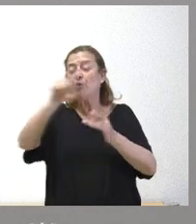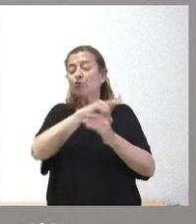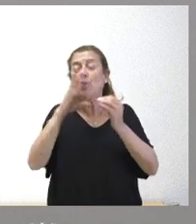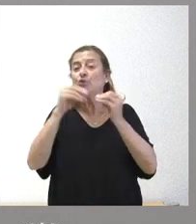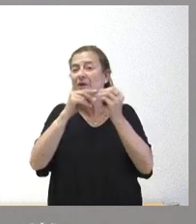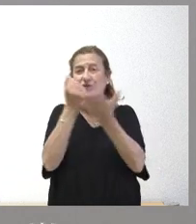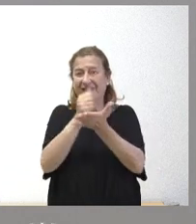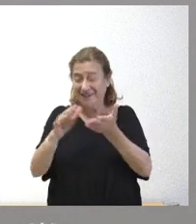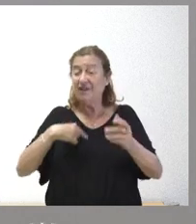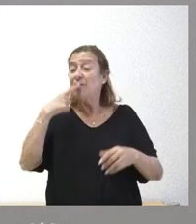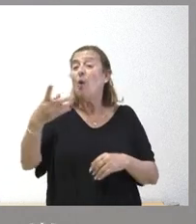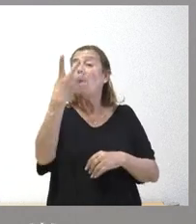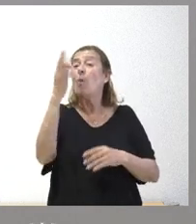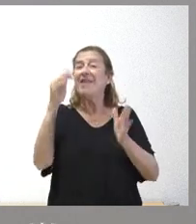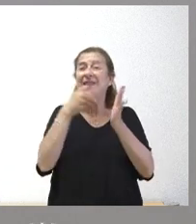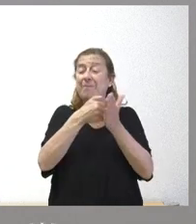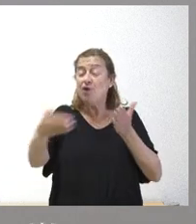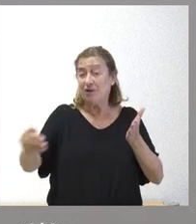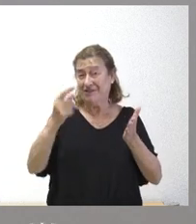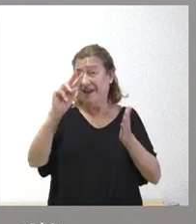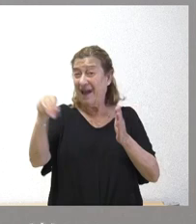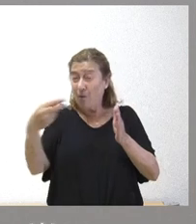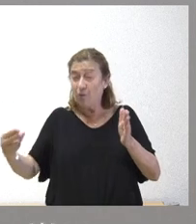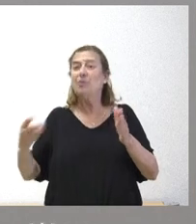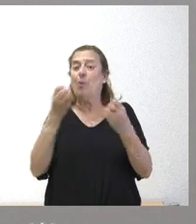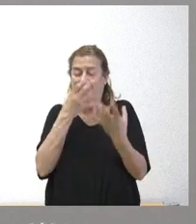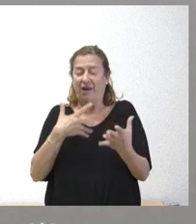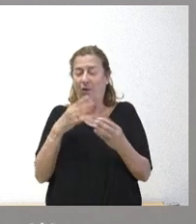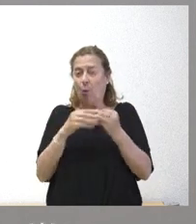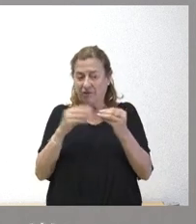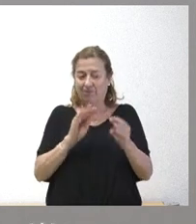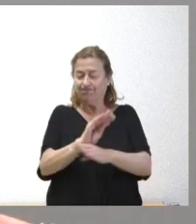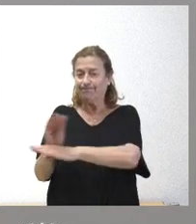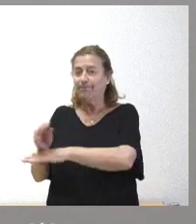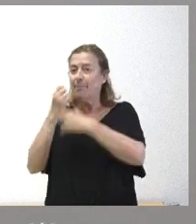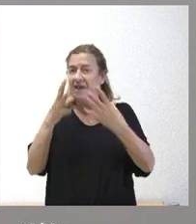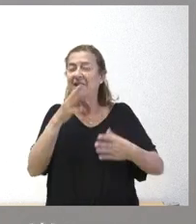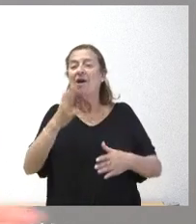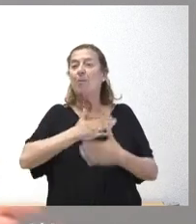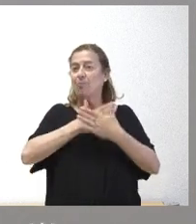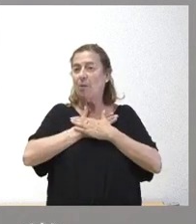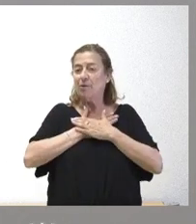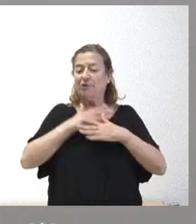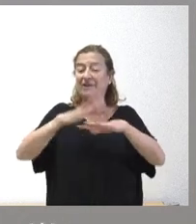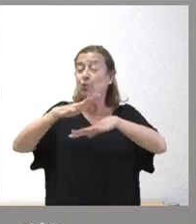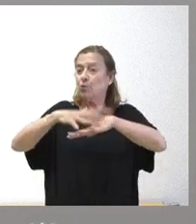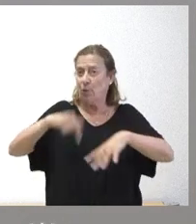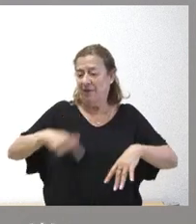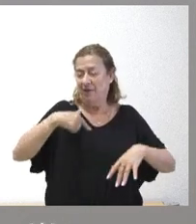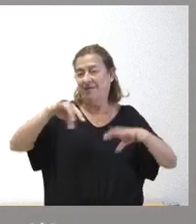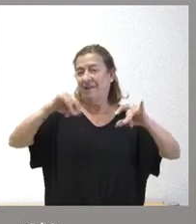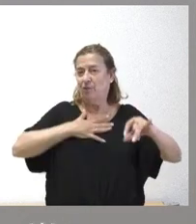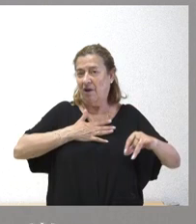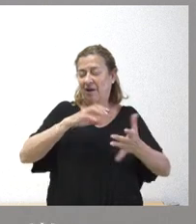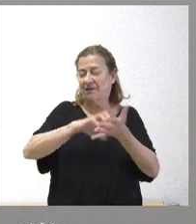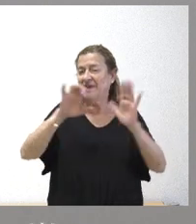son 40 millones de euros, pero son 40 millones de euros bien utilizados y son propios, además, de la estructura territorial de nuestra comunidad autónoma.